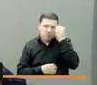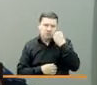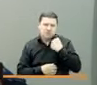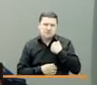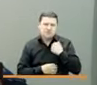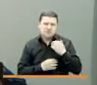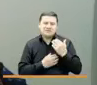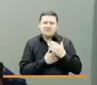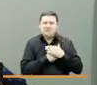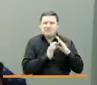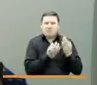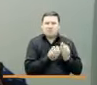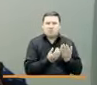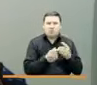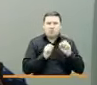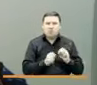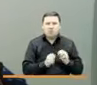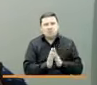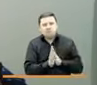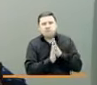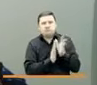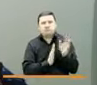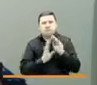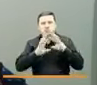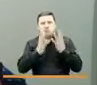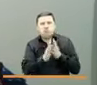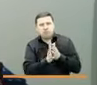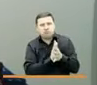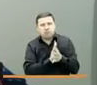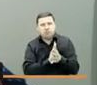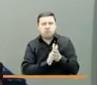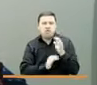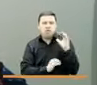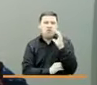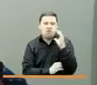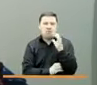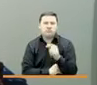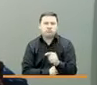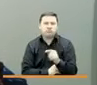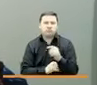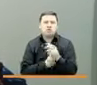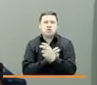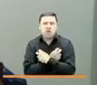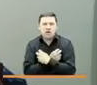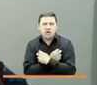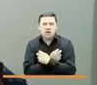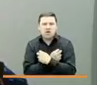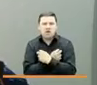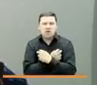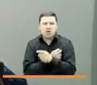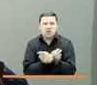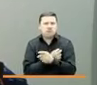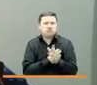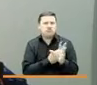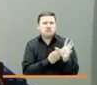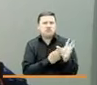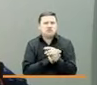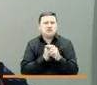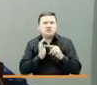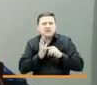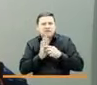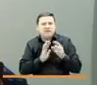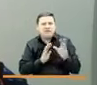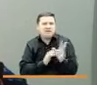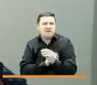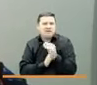queridos y poder contarle al mundo entero, a Colombia, al Huila y a Rivera, todo lo que significa